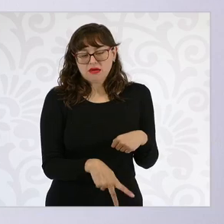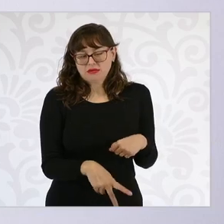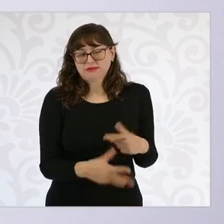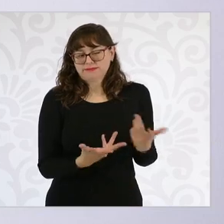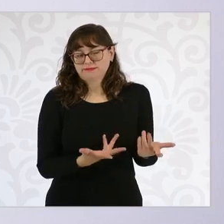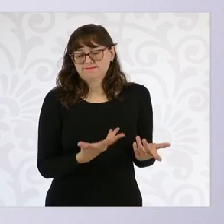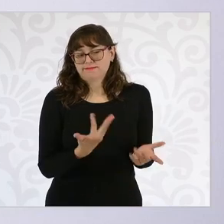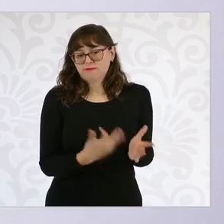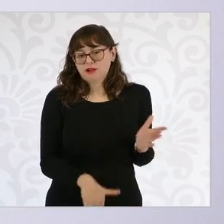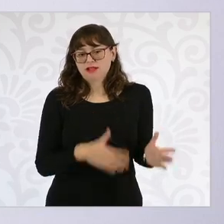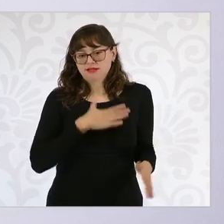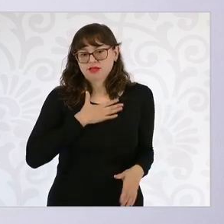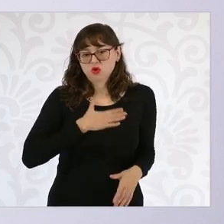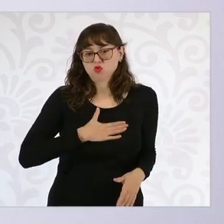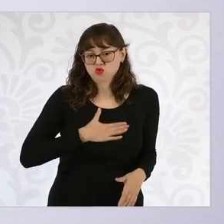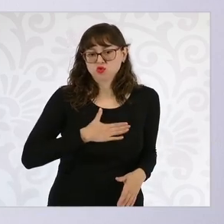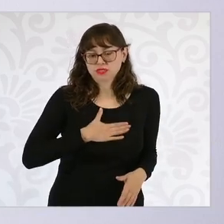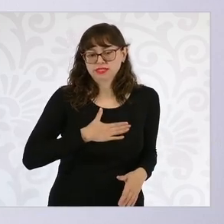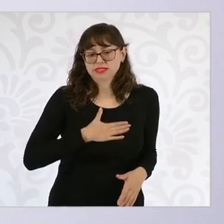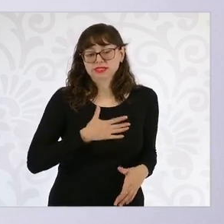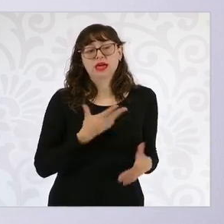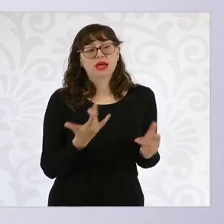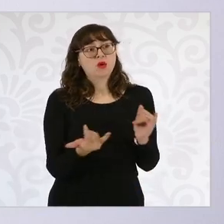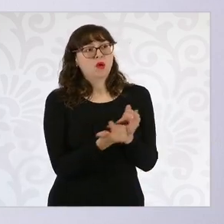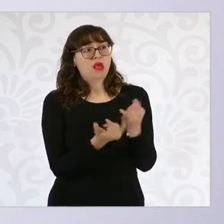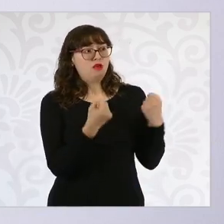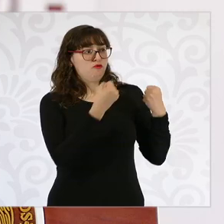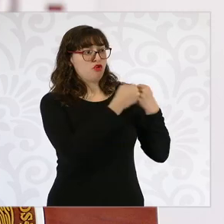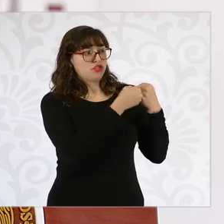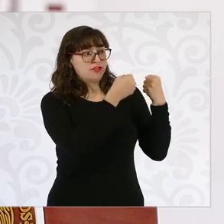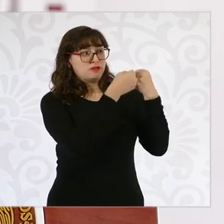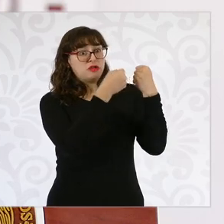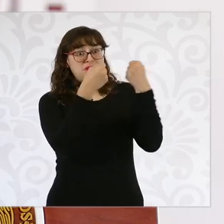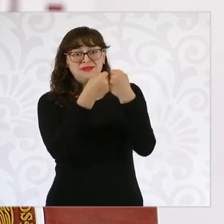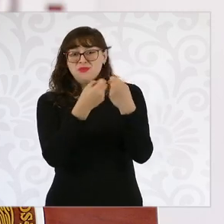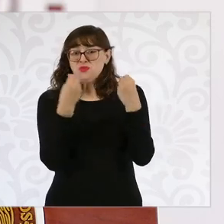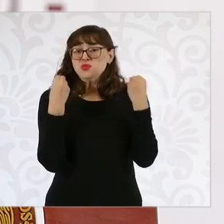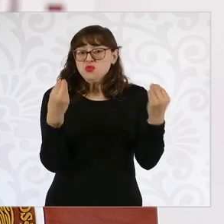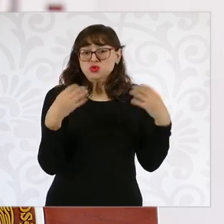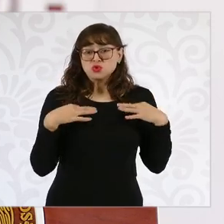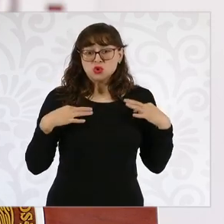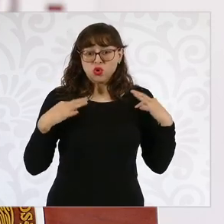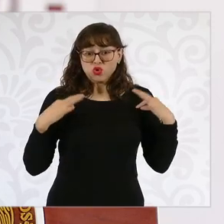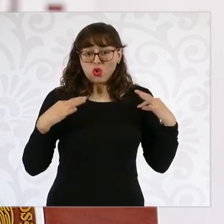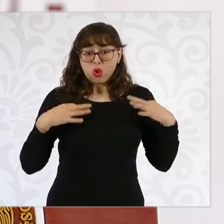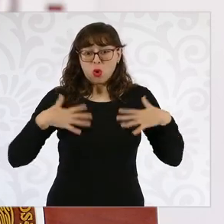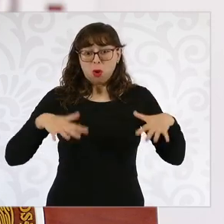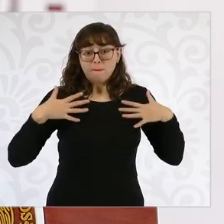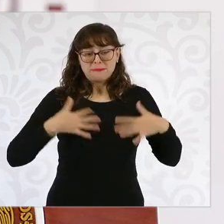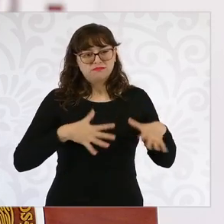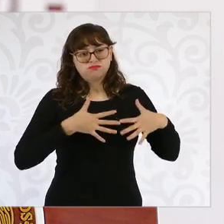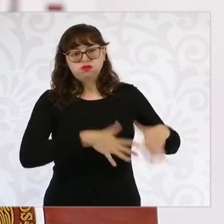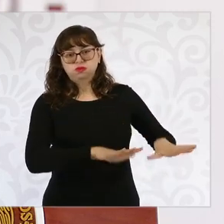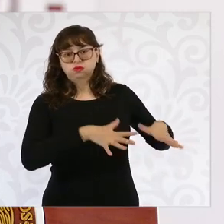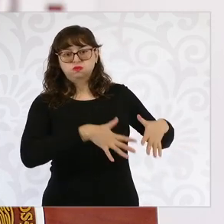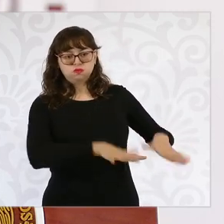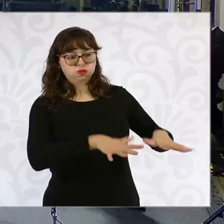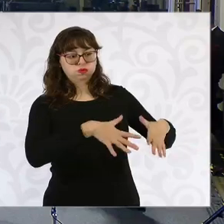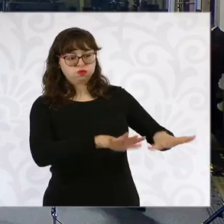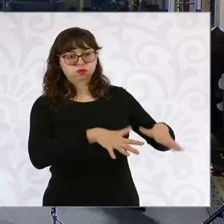particularmente en muchas zonas fronterizas donde se abrió el trabajo para la maquila, se fueron